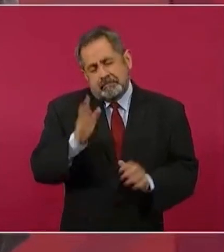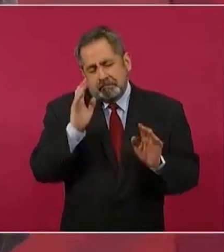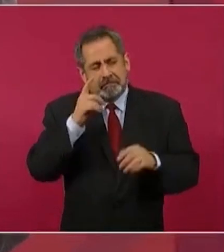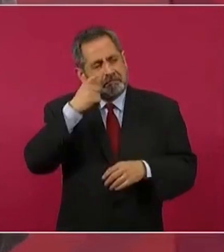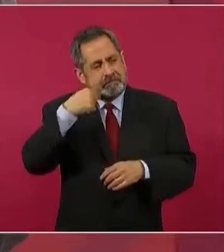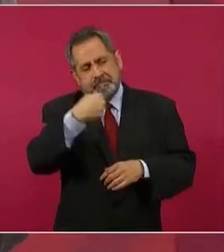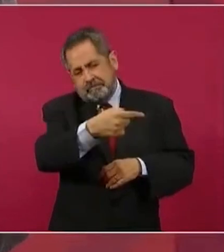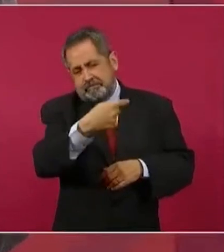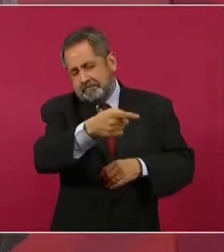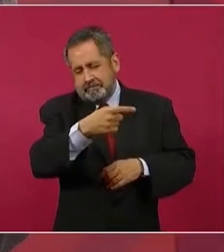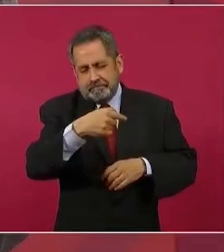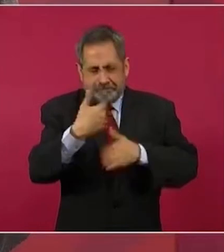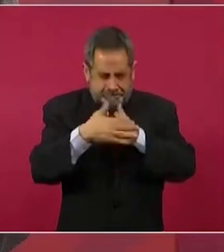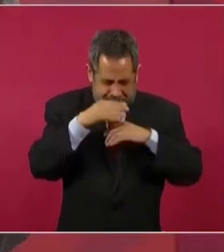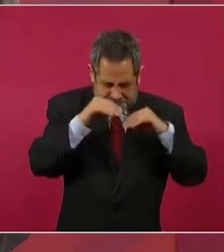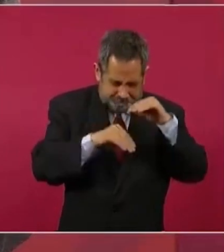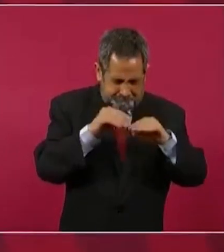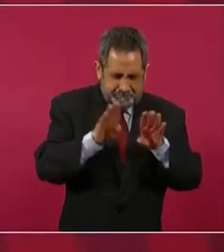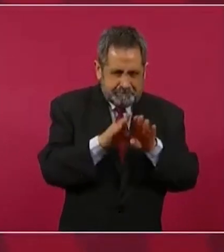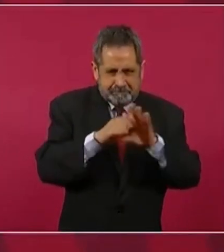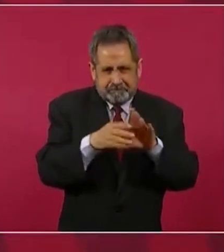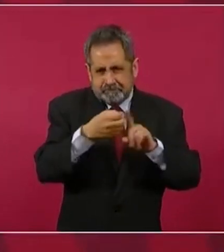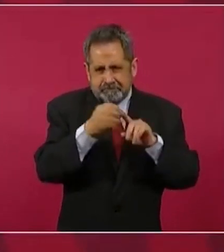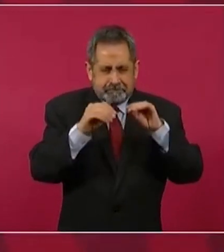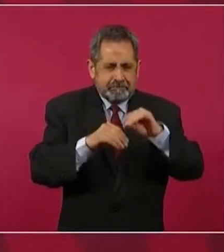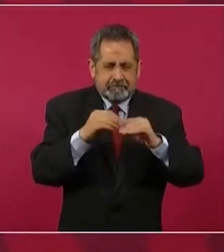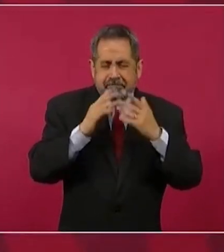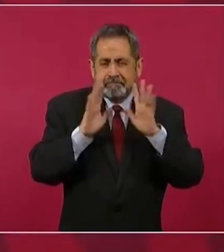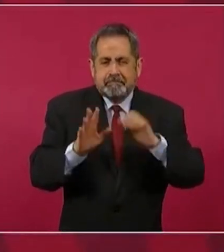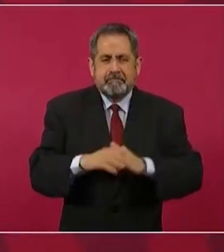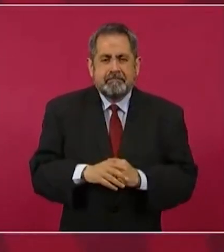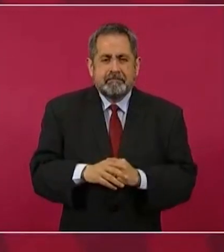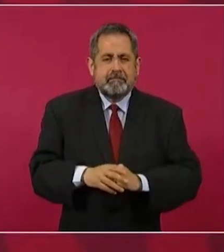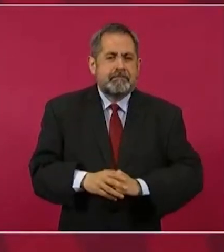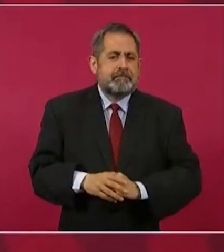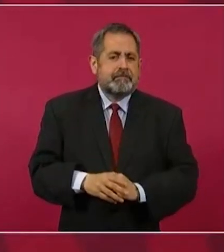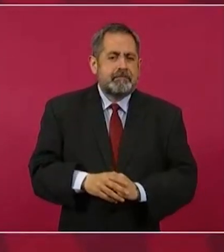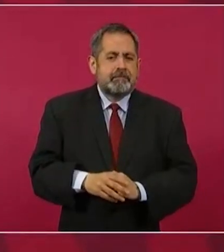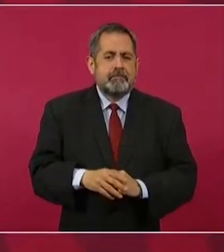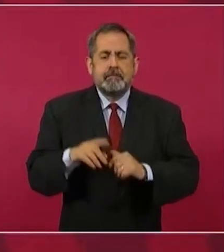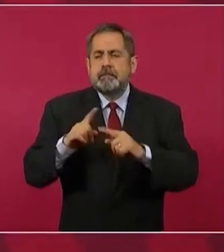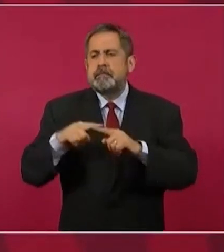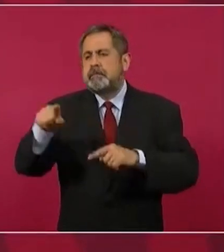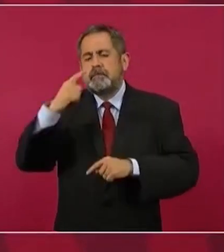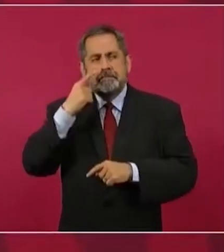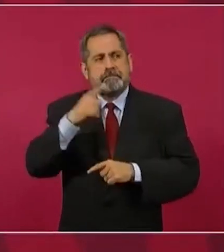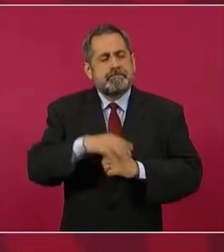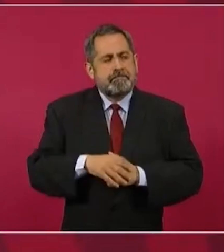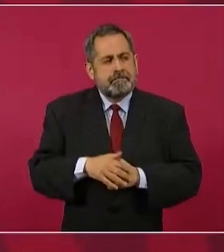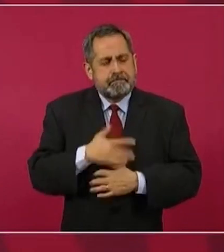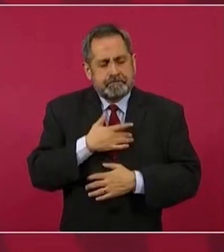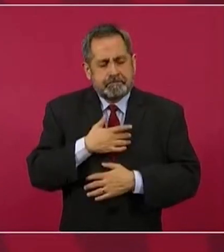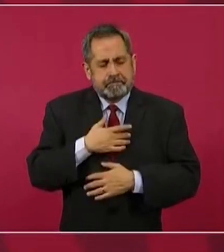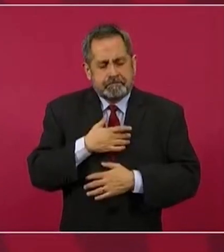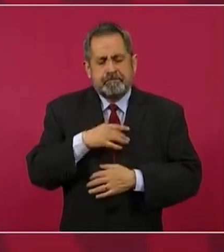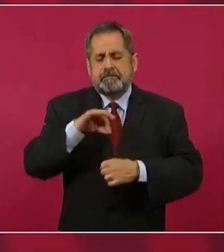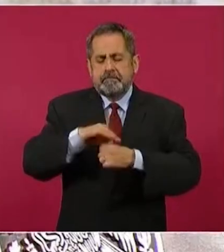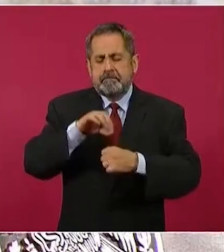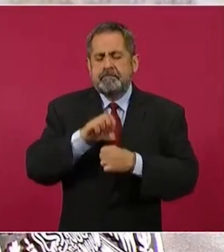quiénes van a votar por el sí, quiénes por el no.